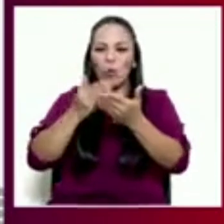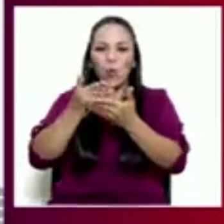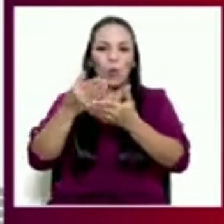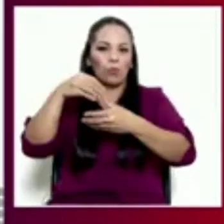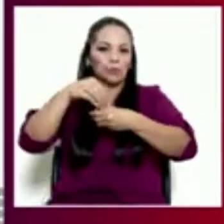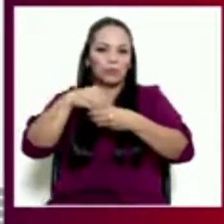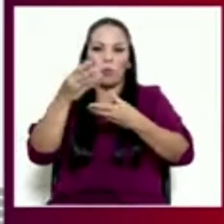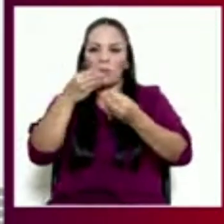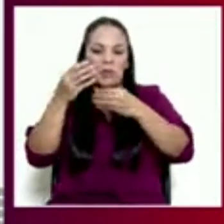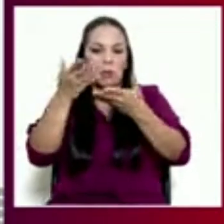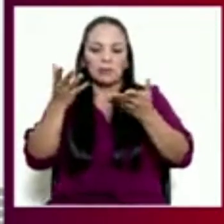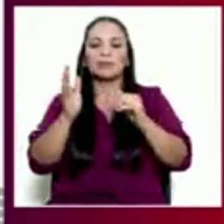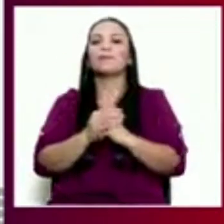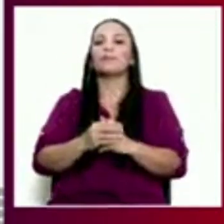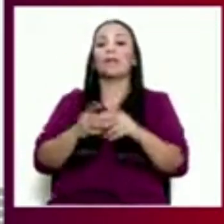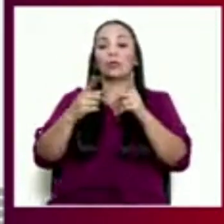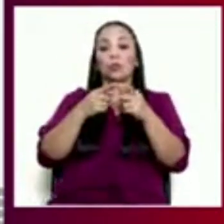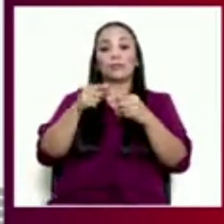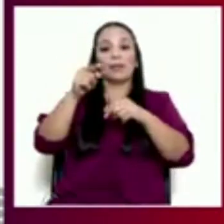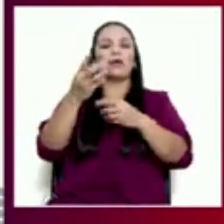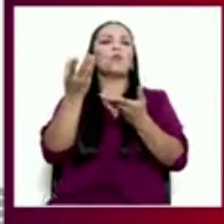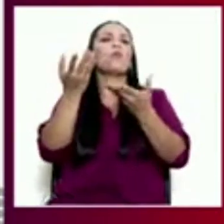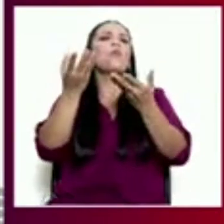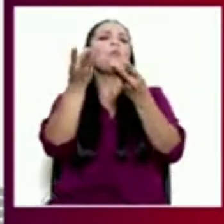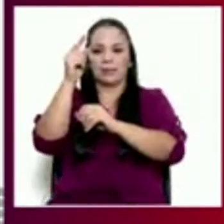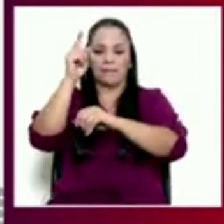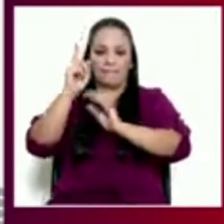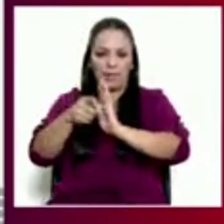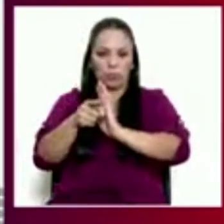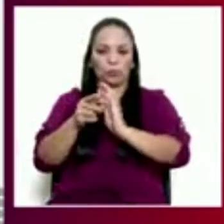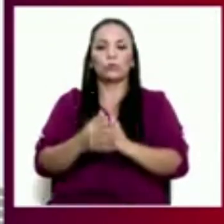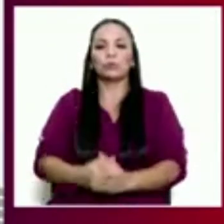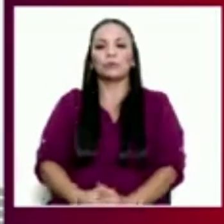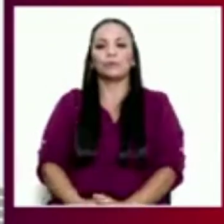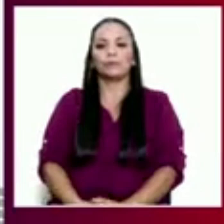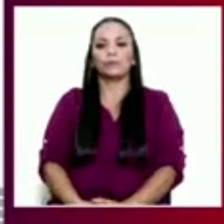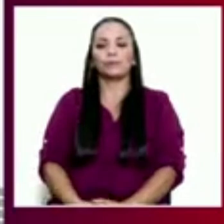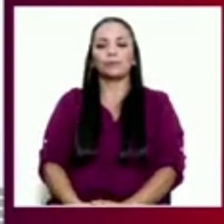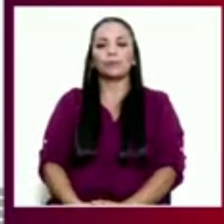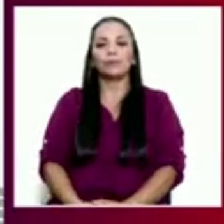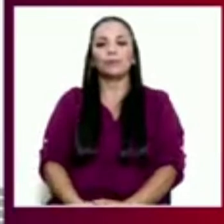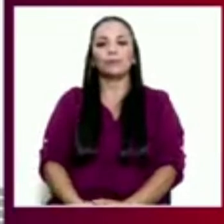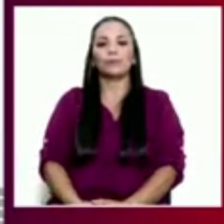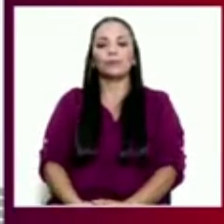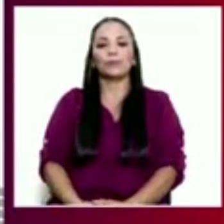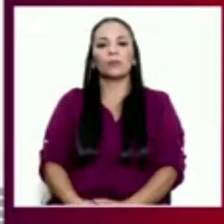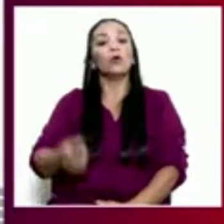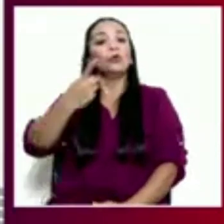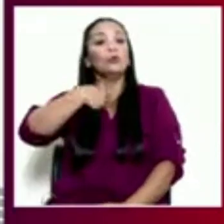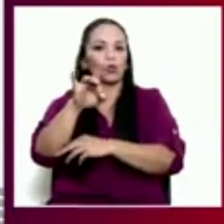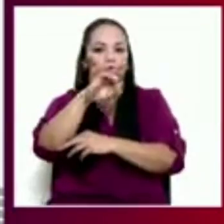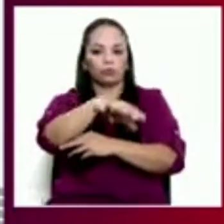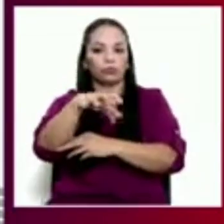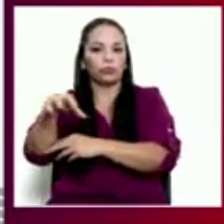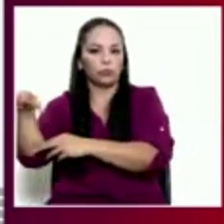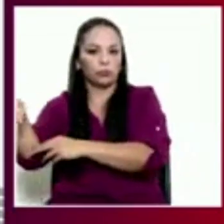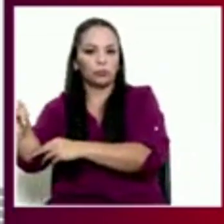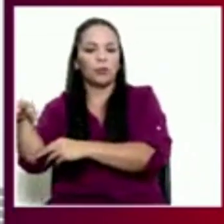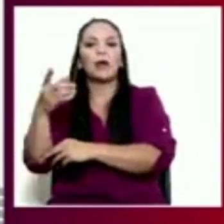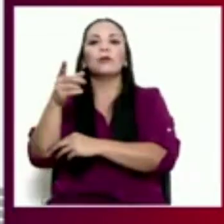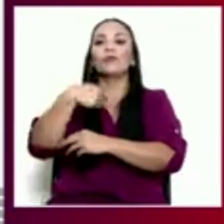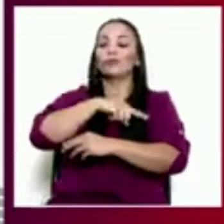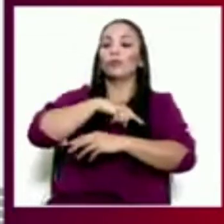aproximada de ese flujo está en dos horas y diez minutos. ¿Cuál sería la propuesta de solución que estamos dando? Estaríamos